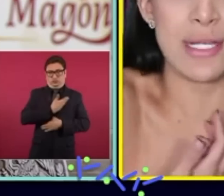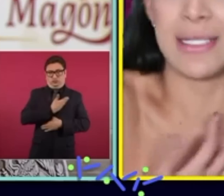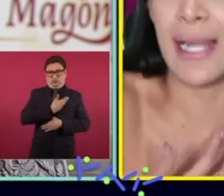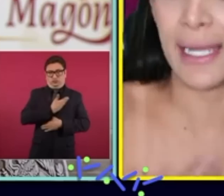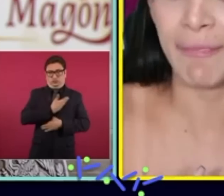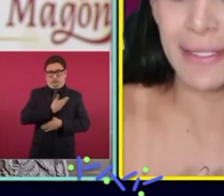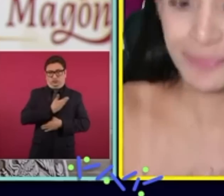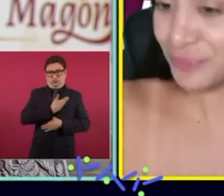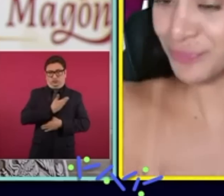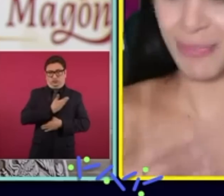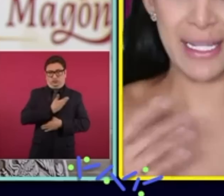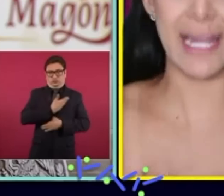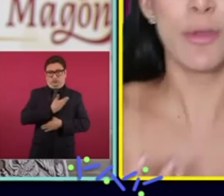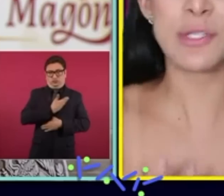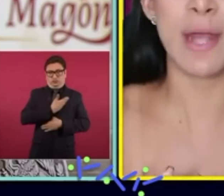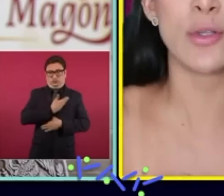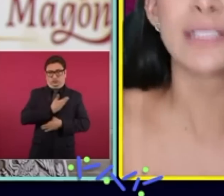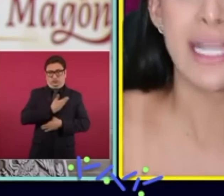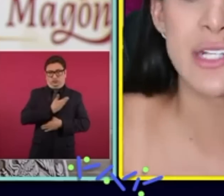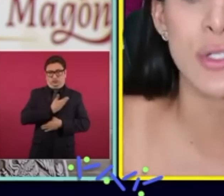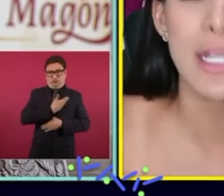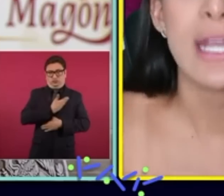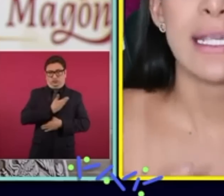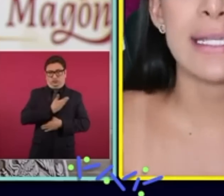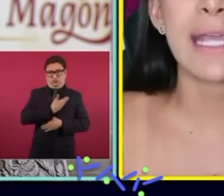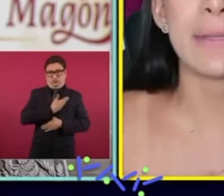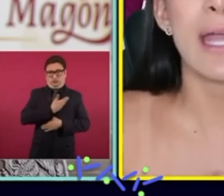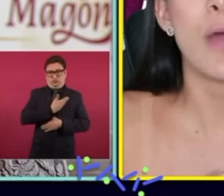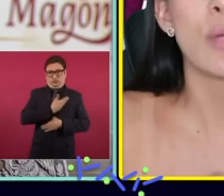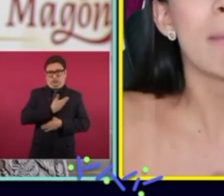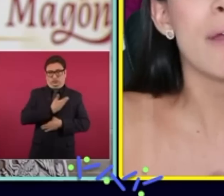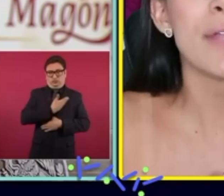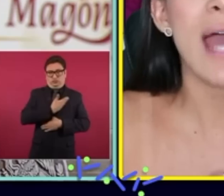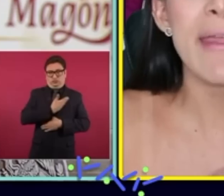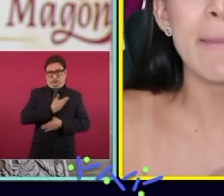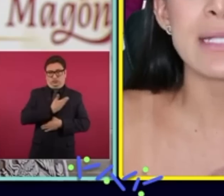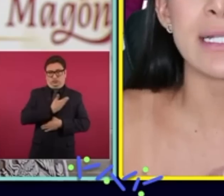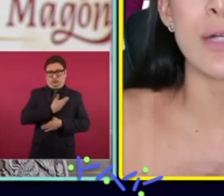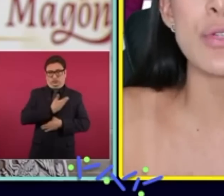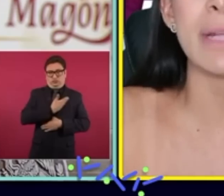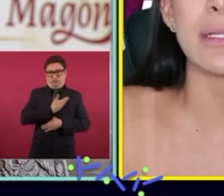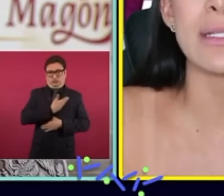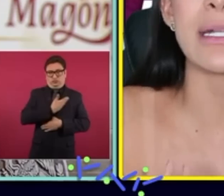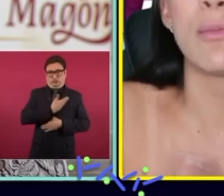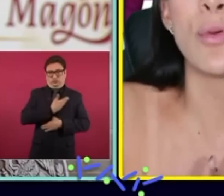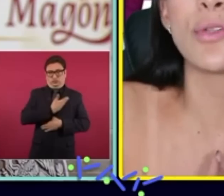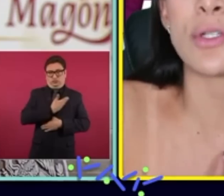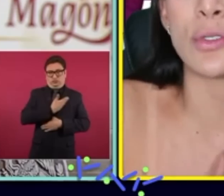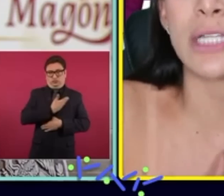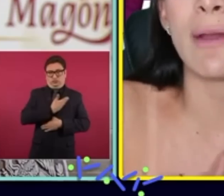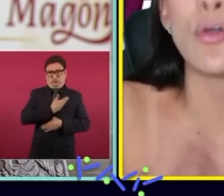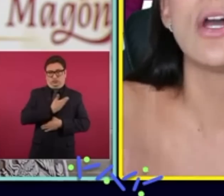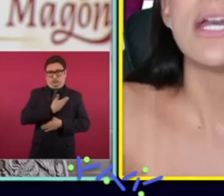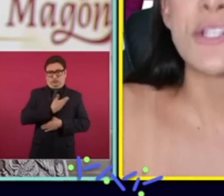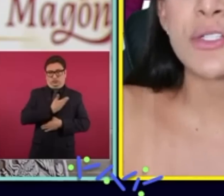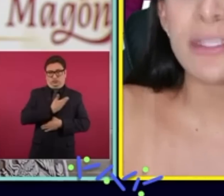como le vamos a decir a la gente que López Obrador tenía razón y que había una mafia, además de que no solamente entraban productos de